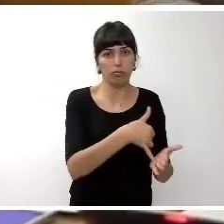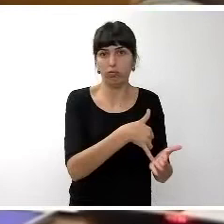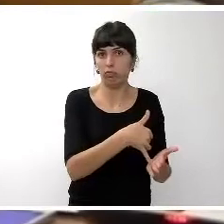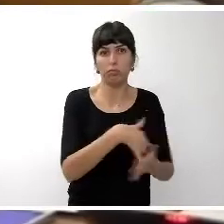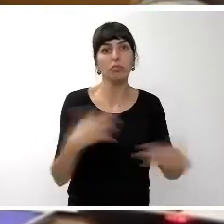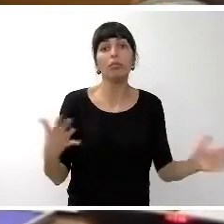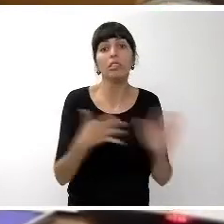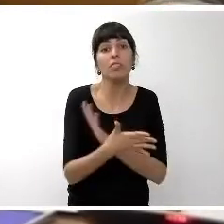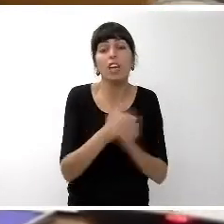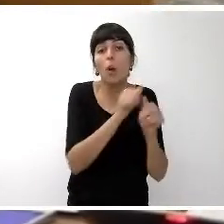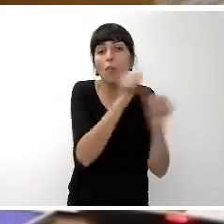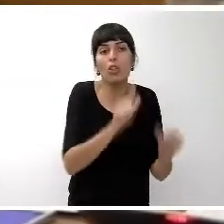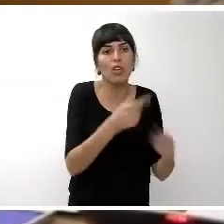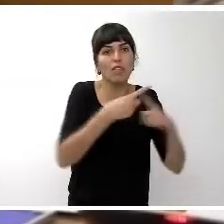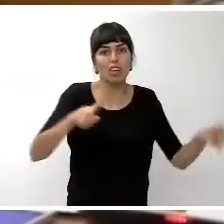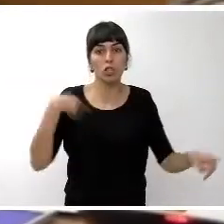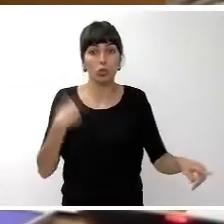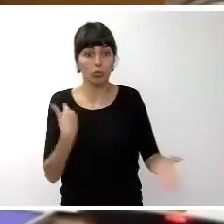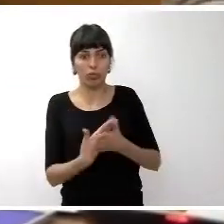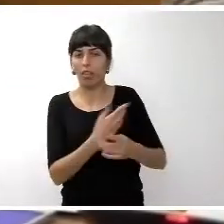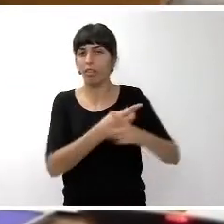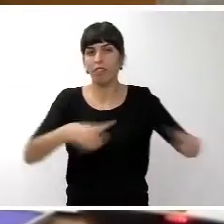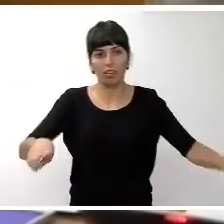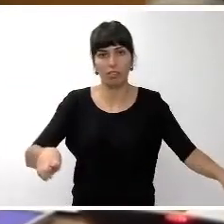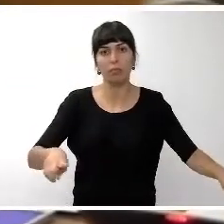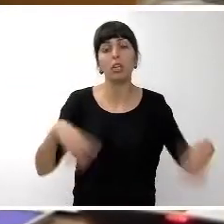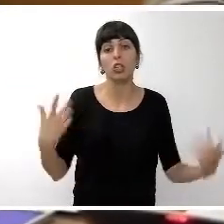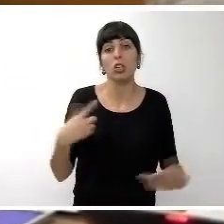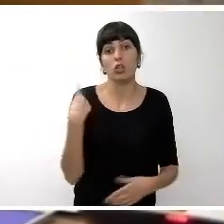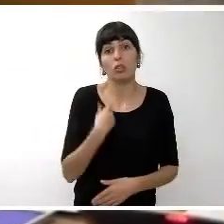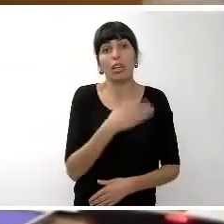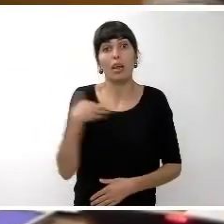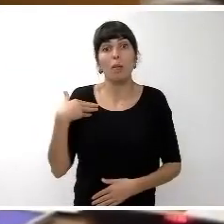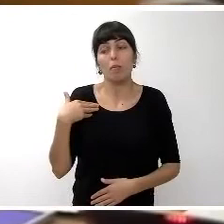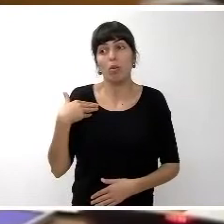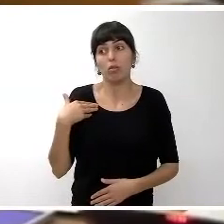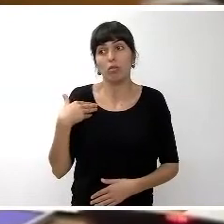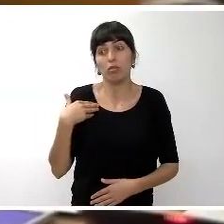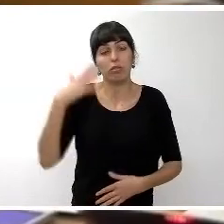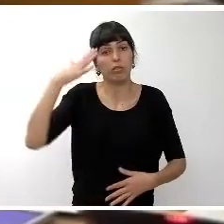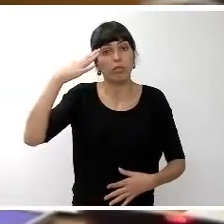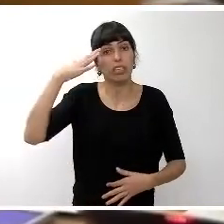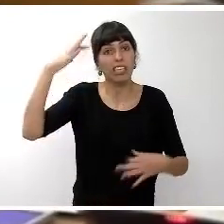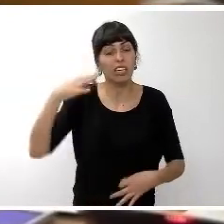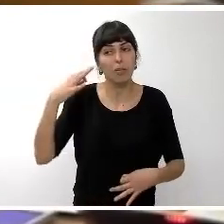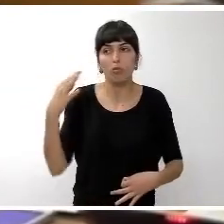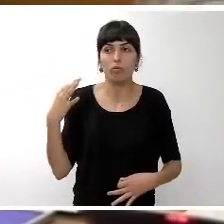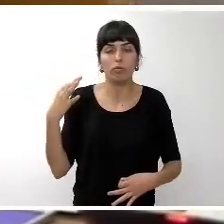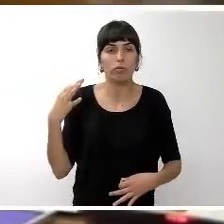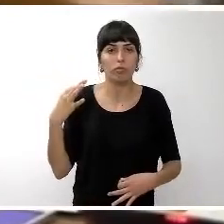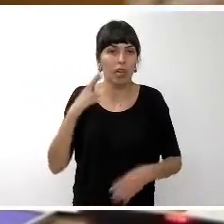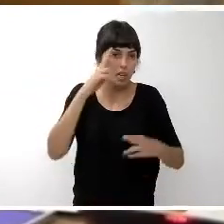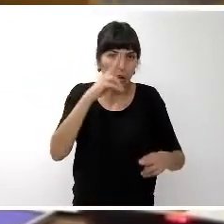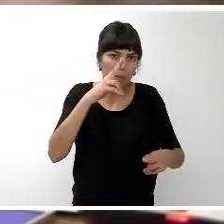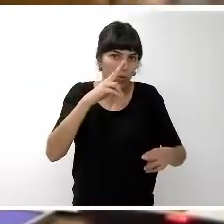modelo por tanto muy diferente al que nosotros proponemos nosotros creemos que el cabildo nosotros creemos mucho desde el respeto a la